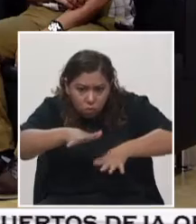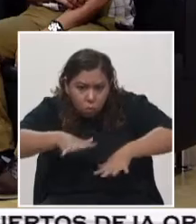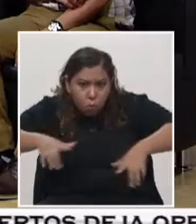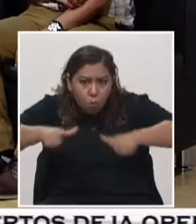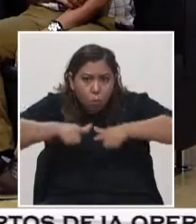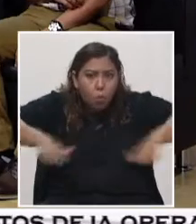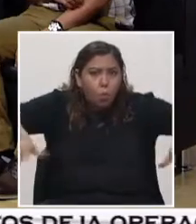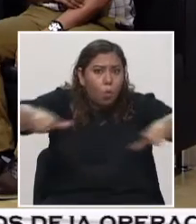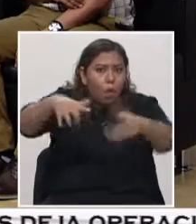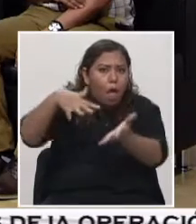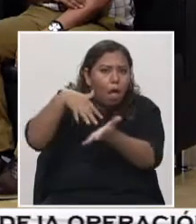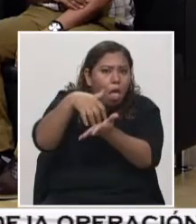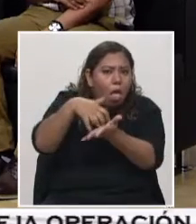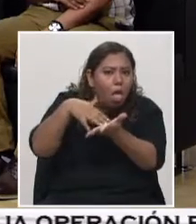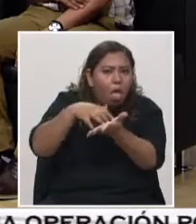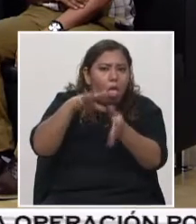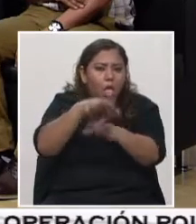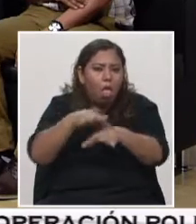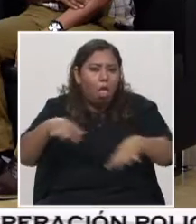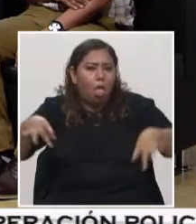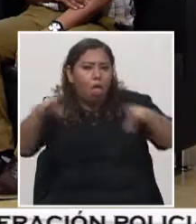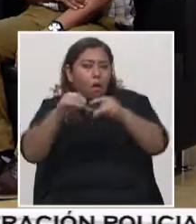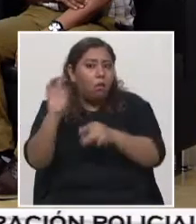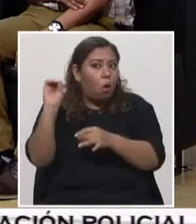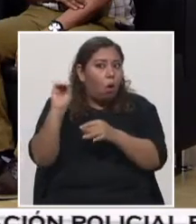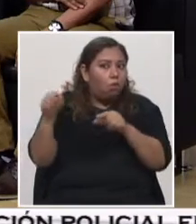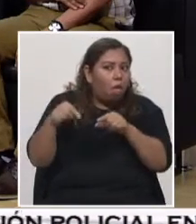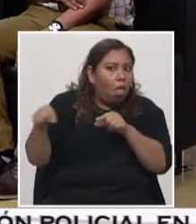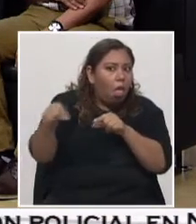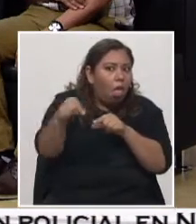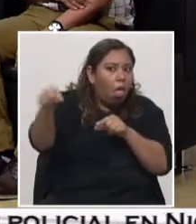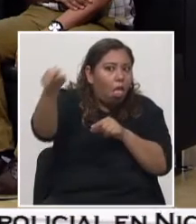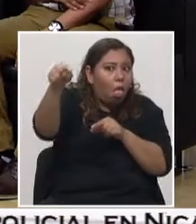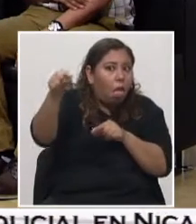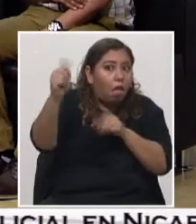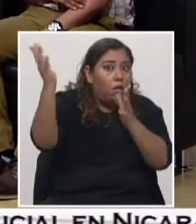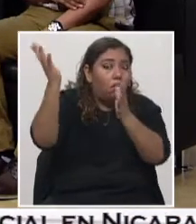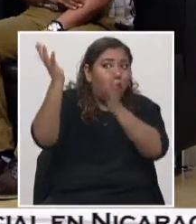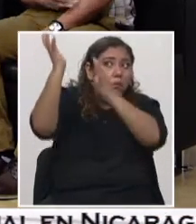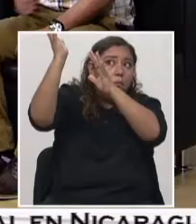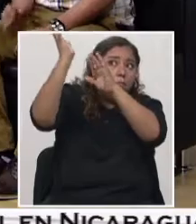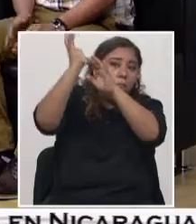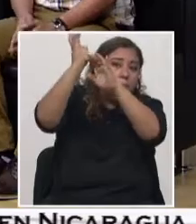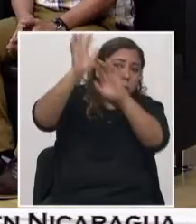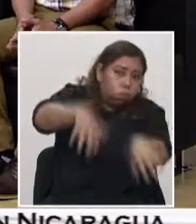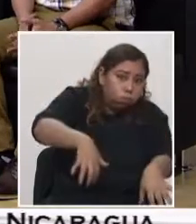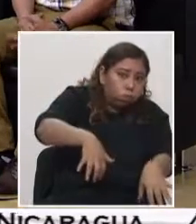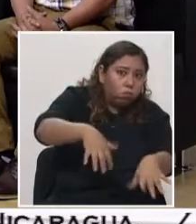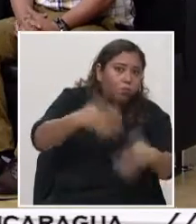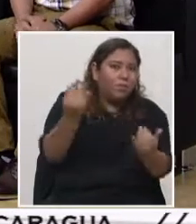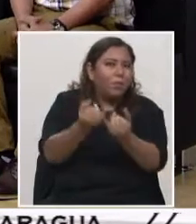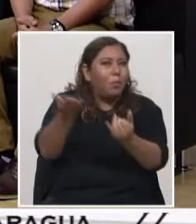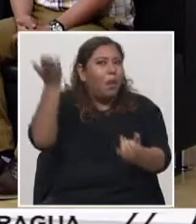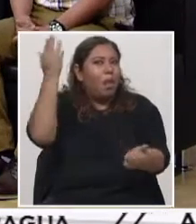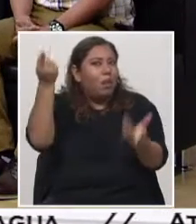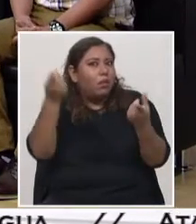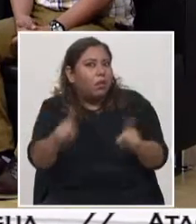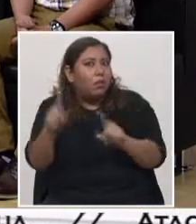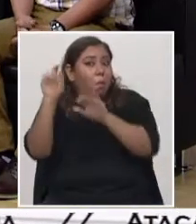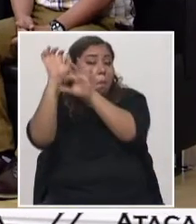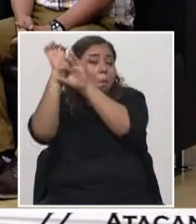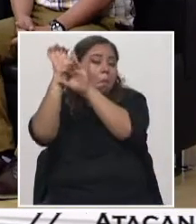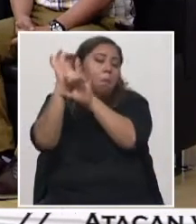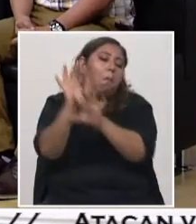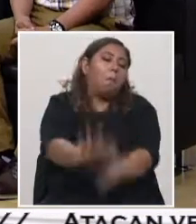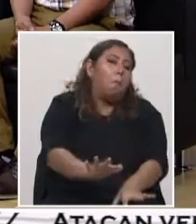terreno apto para la construcción o tiene una falla geológica y al final pues la construcción estamos en un peligro más